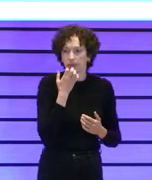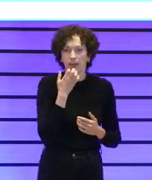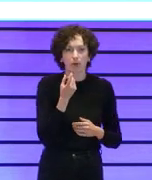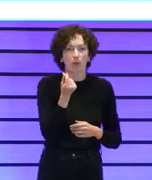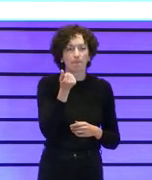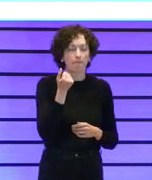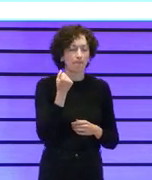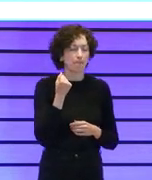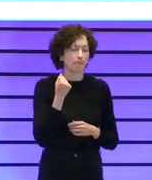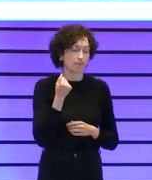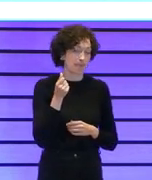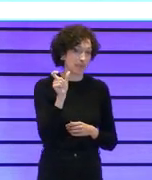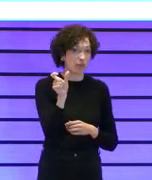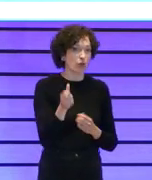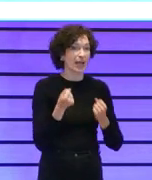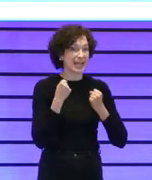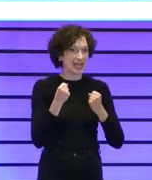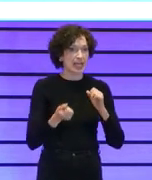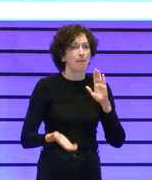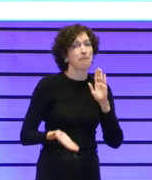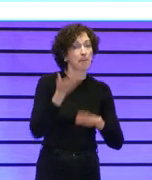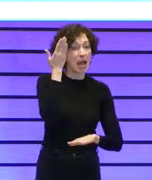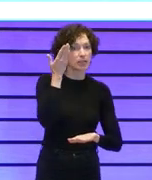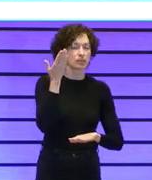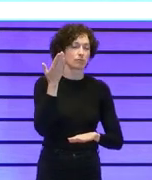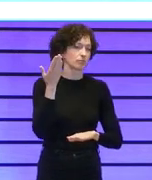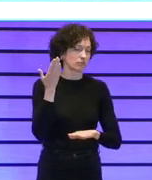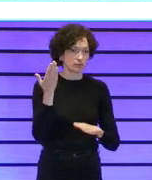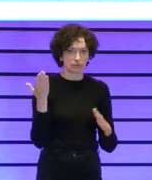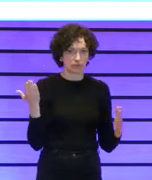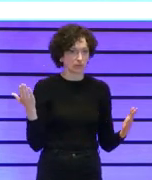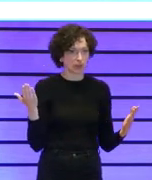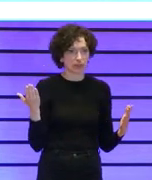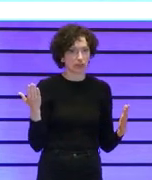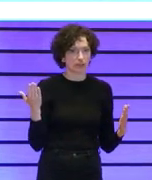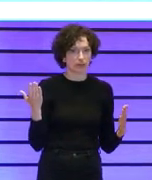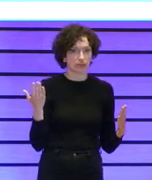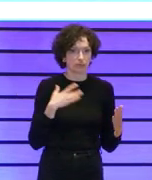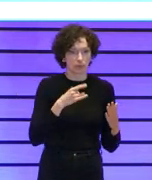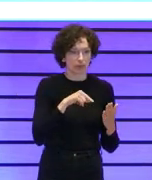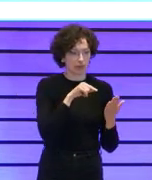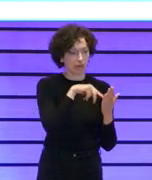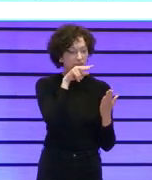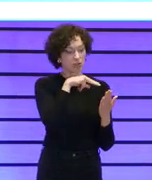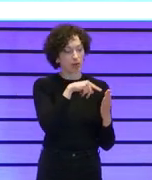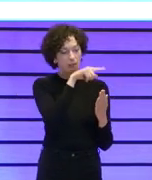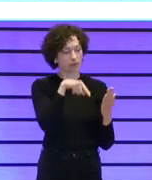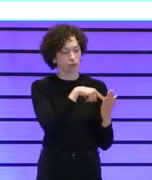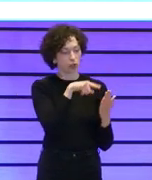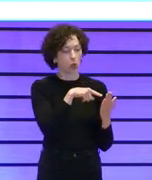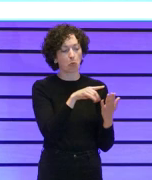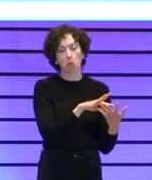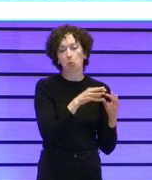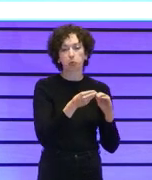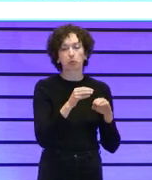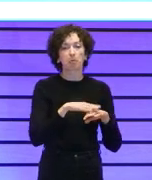se disparan es muy sencillo montar una visualización que permita a los centros a